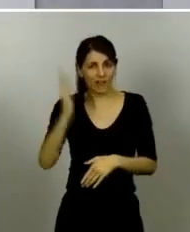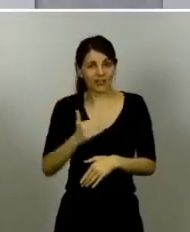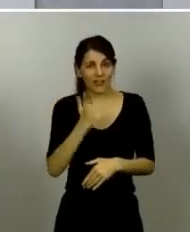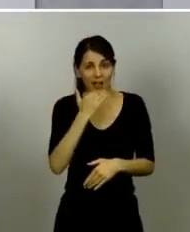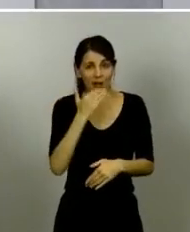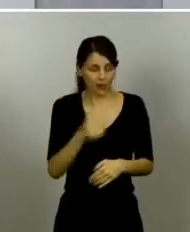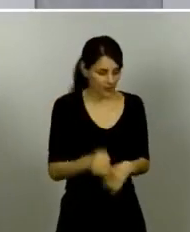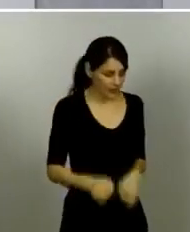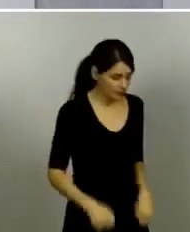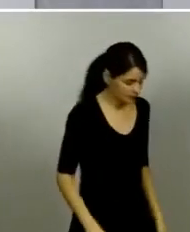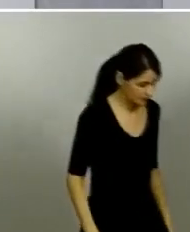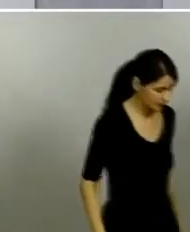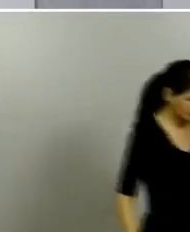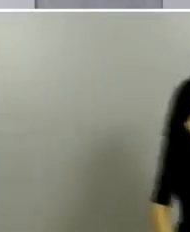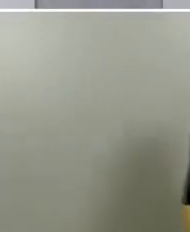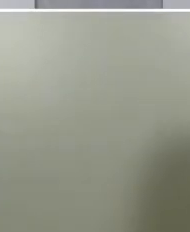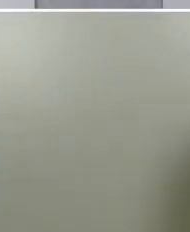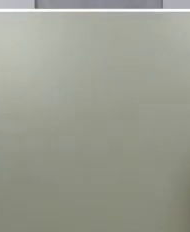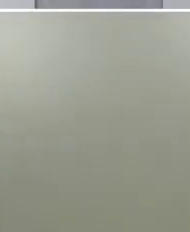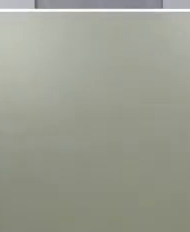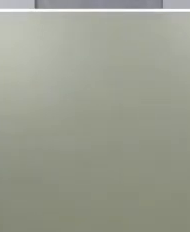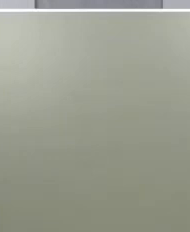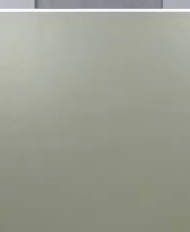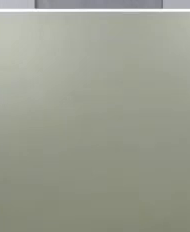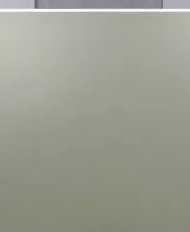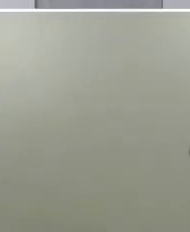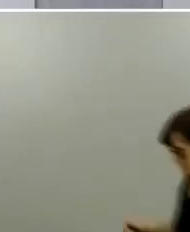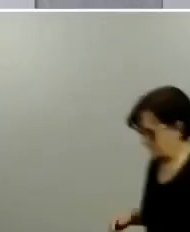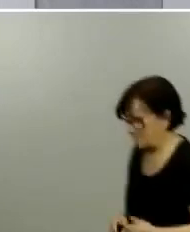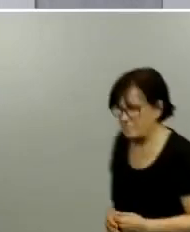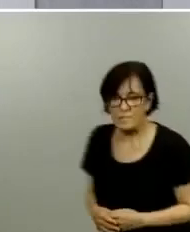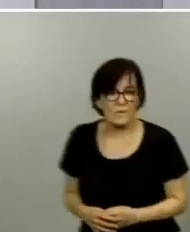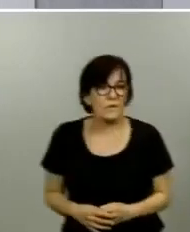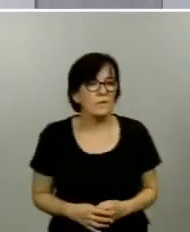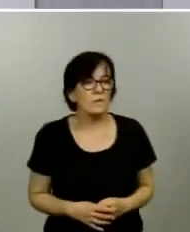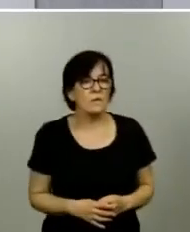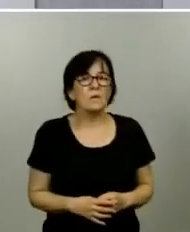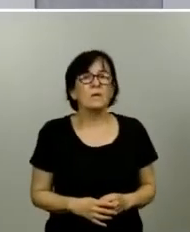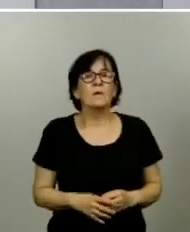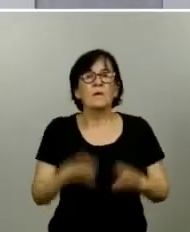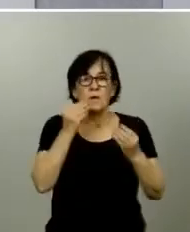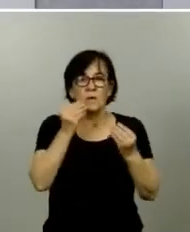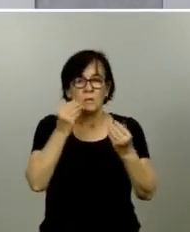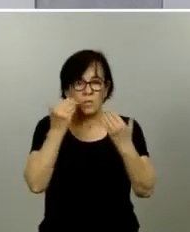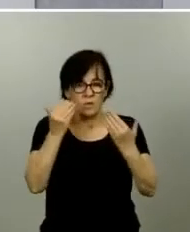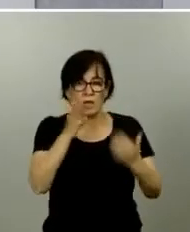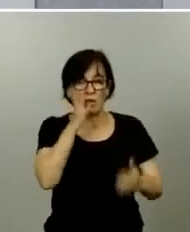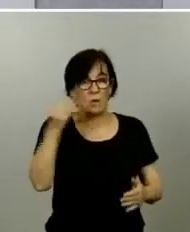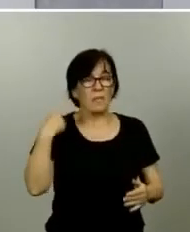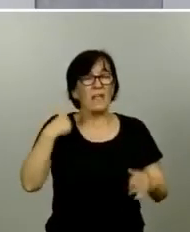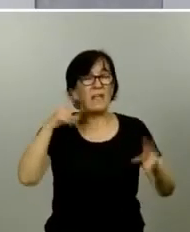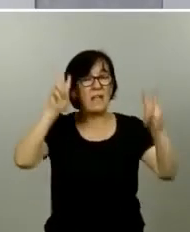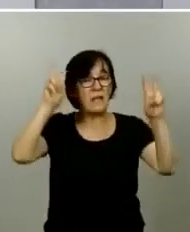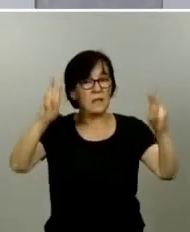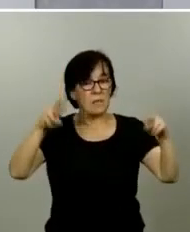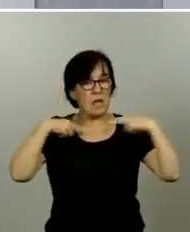respecto a Lleida le he de decir permítame que sea muy directo con esto que estoy muy tranquilo porque la actitud de prudencia